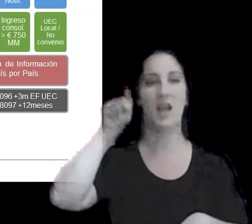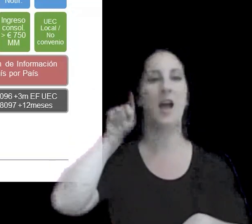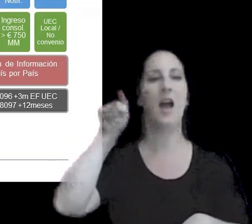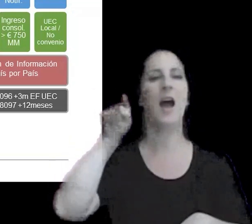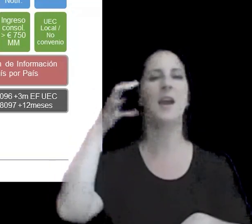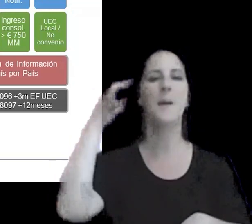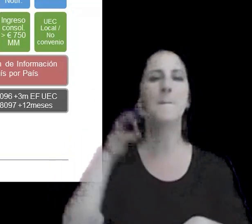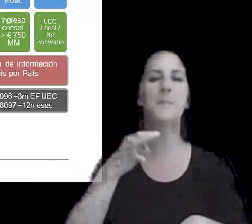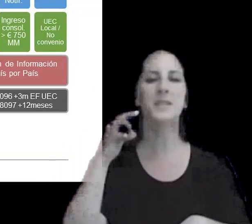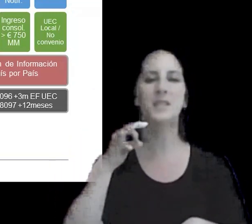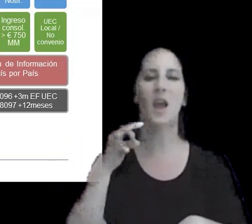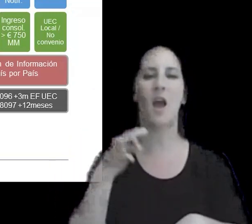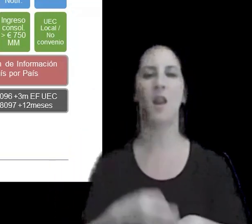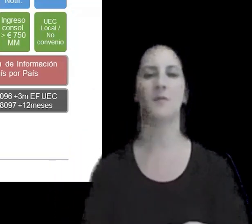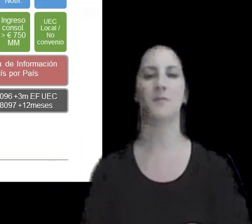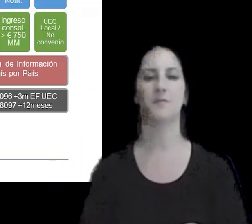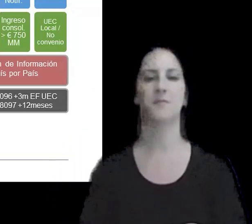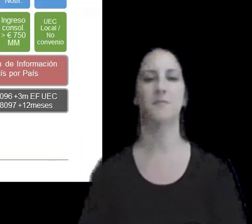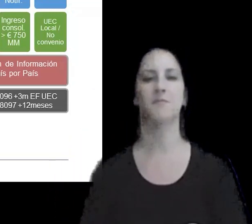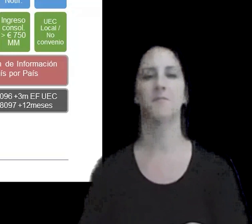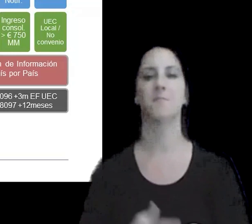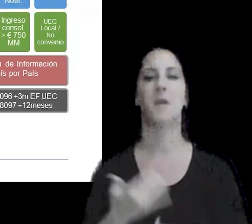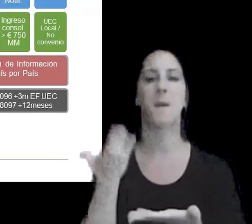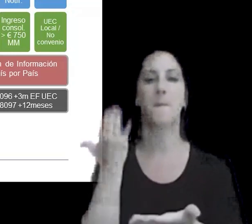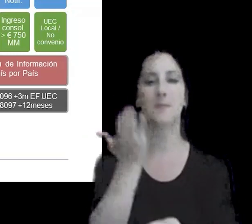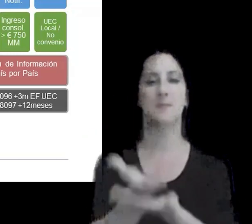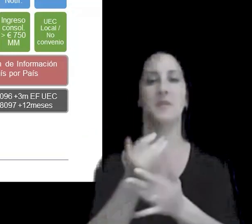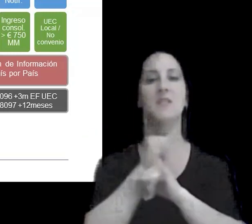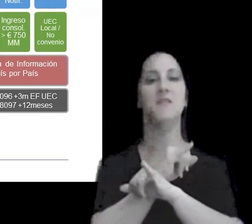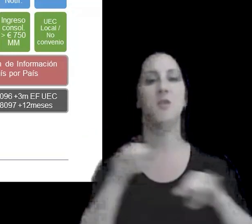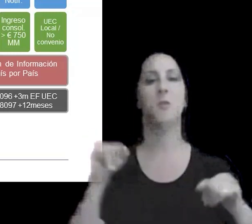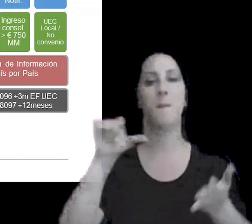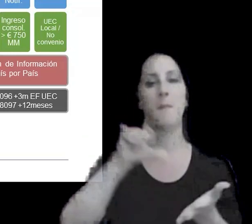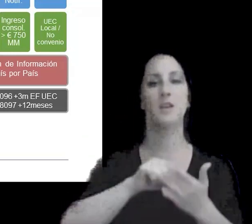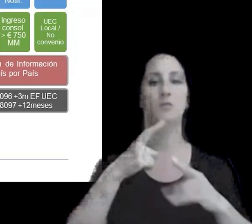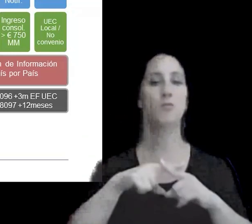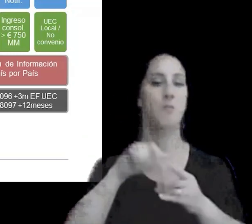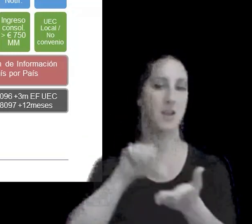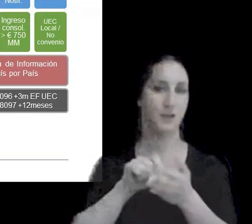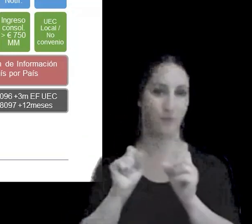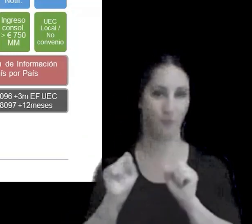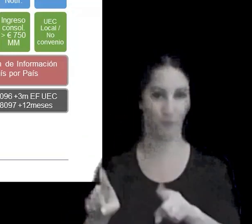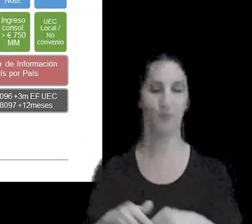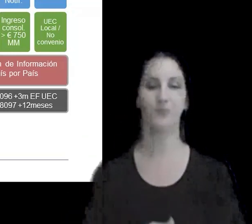específicamente para presentar los informes país por país propiamente dicho